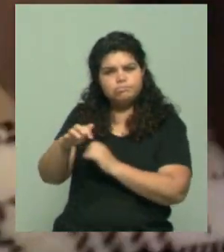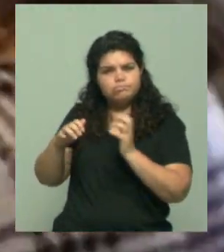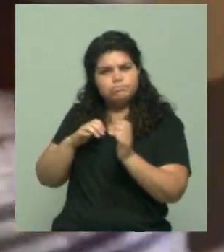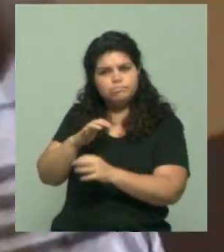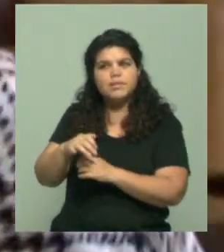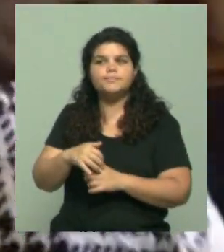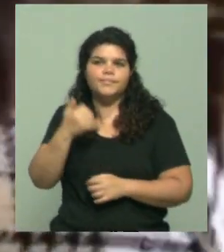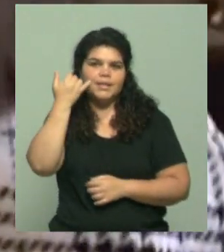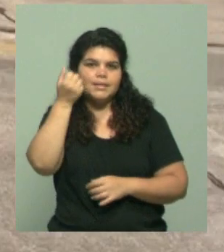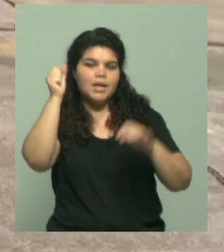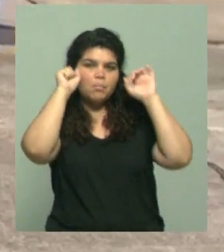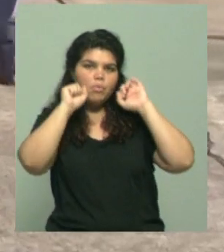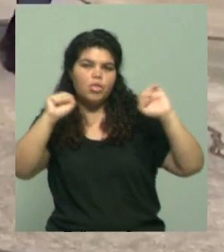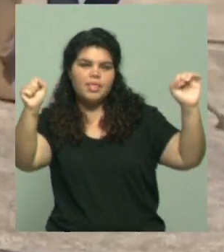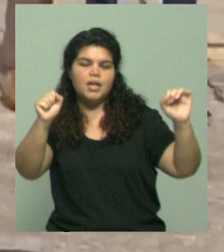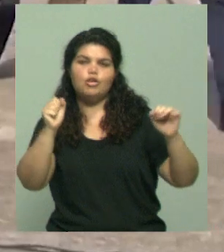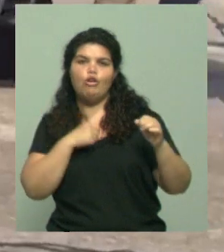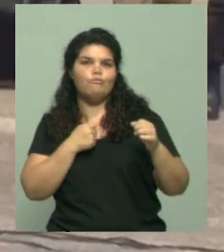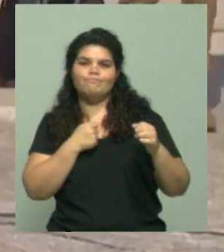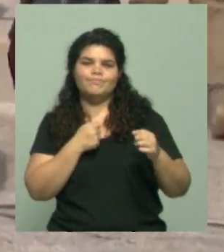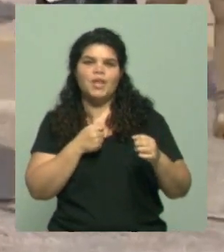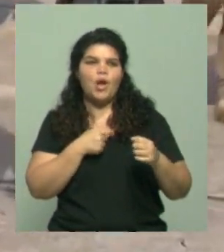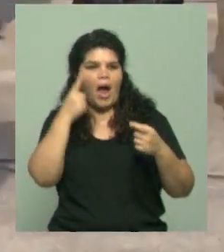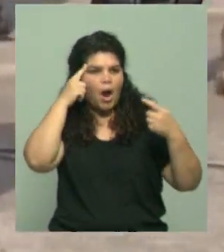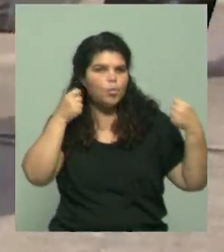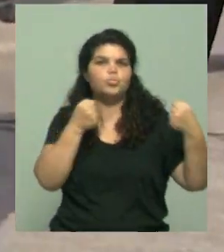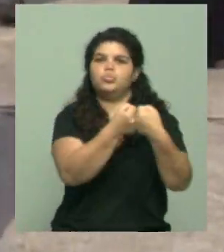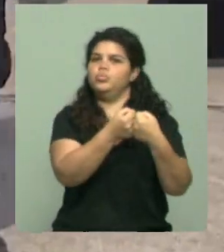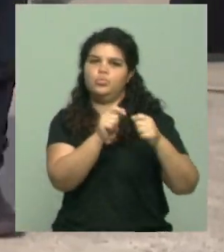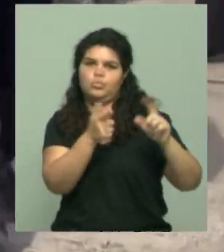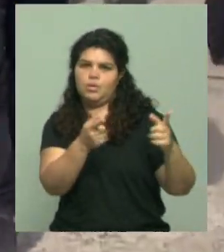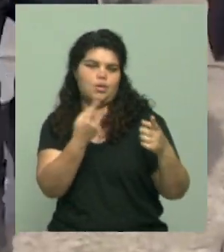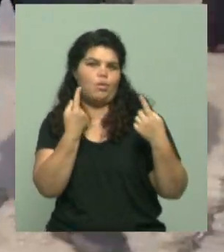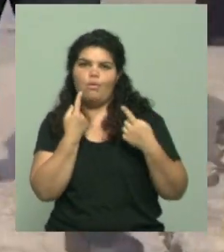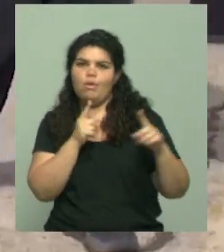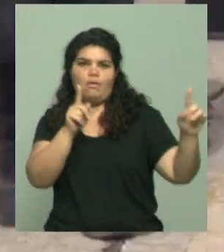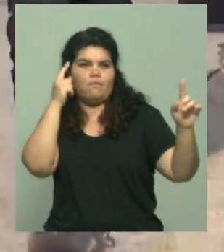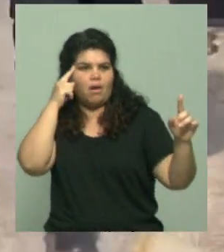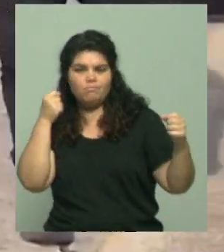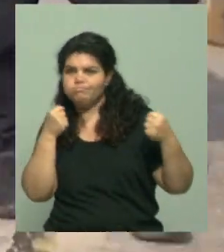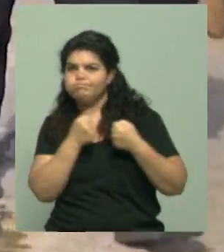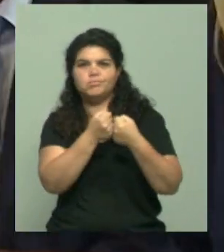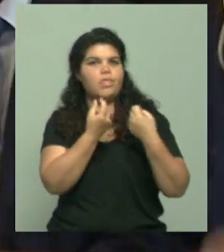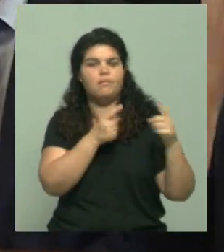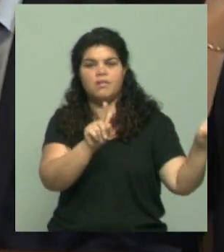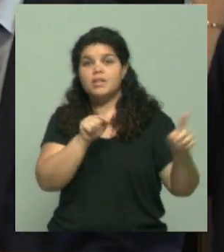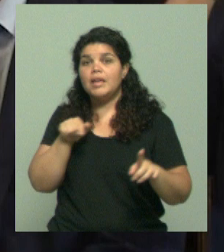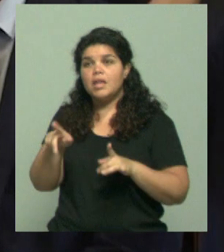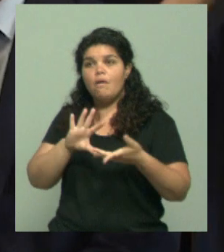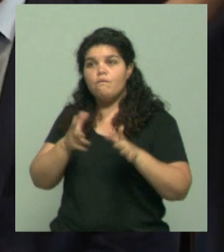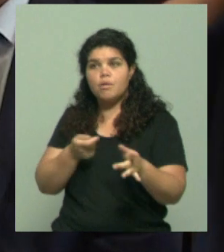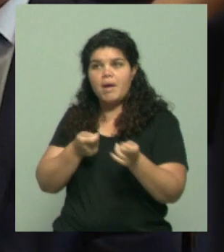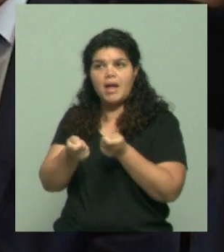diferencias que se dieron. Por un lado, porque yo en un principio planteé que la lógica que estaba teniendo en su gestión era la de una